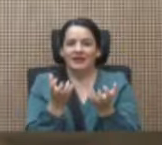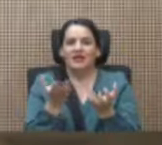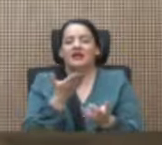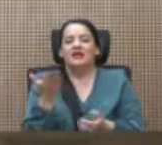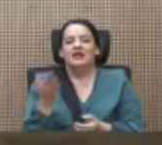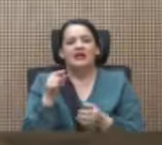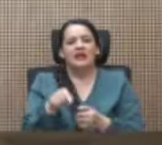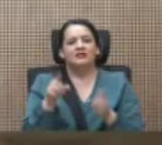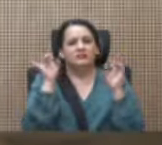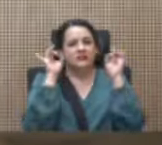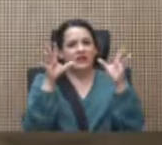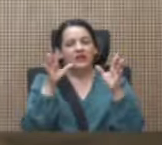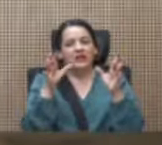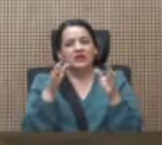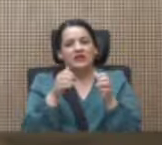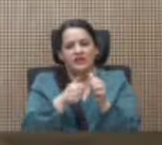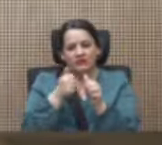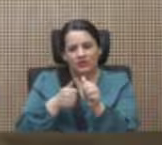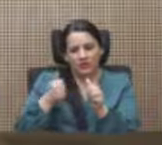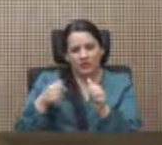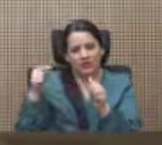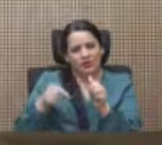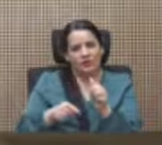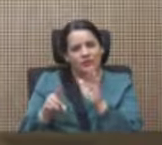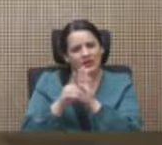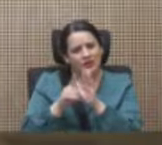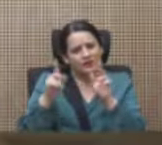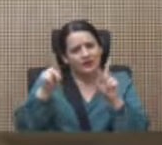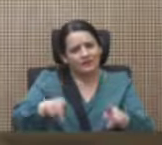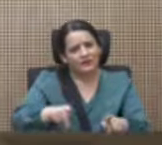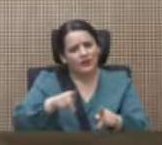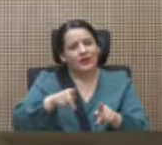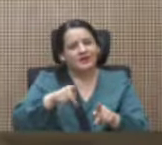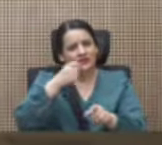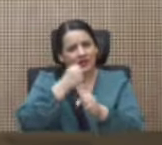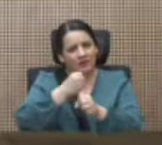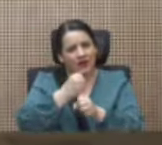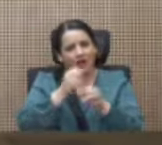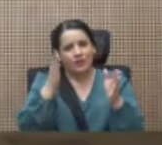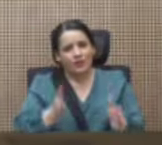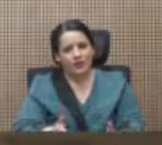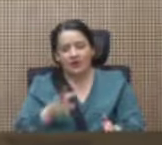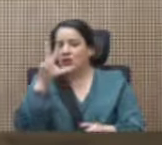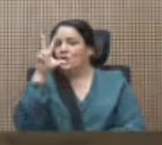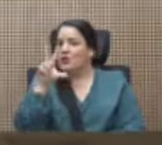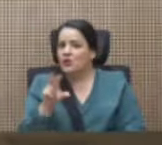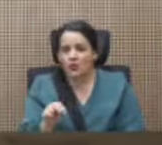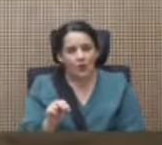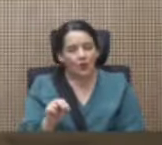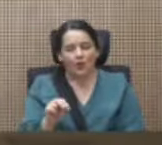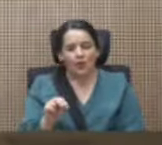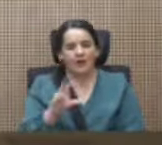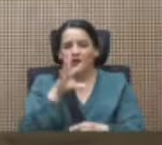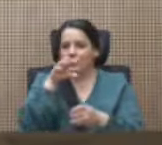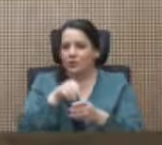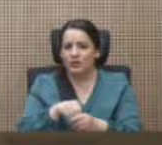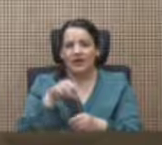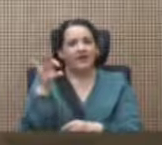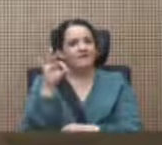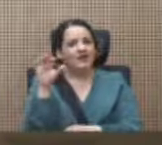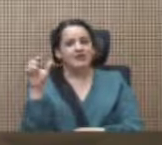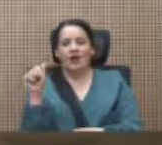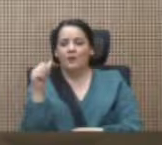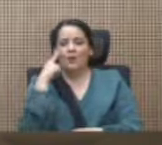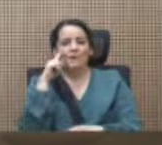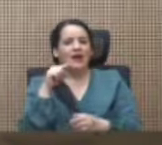la barbaridad de echar atrás los derechos de las personas trabajadoras. No cuenten con el Frente Amplio para pactos de esa naturaleza. Pero